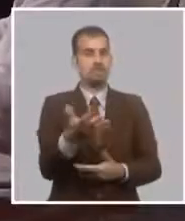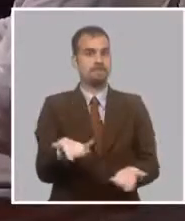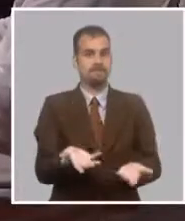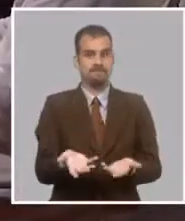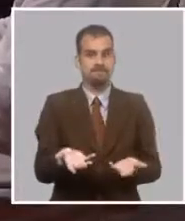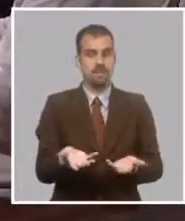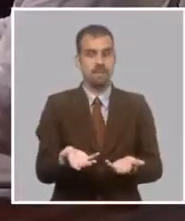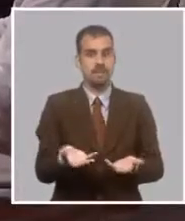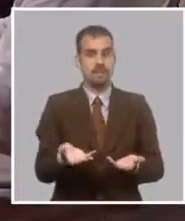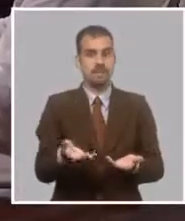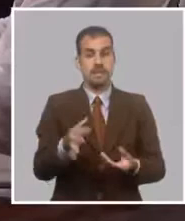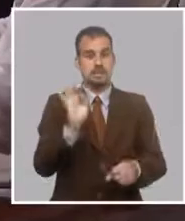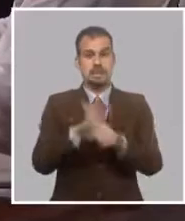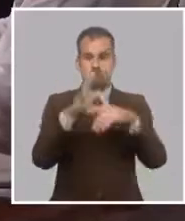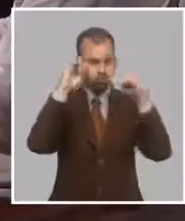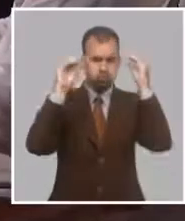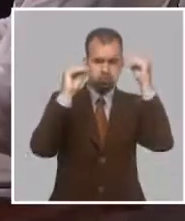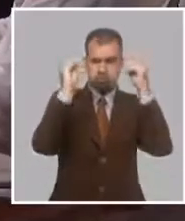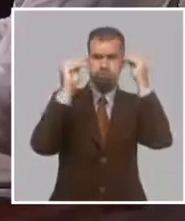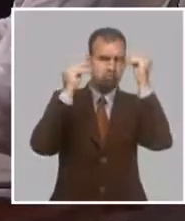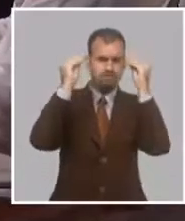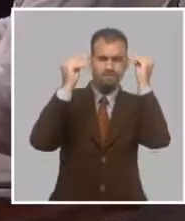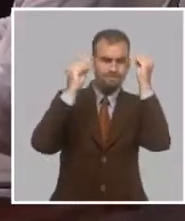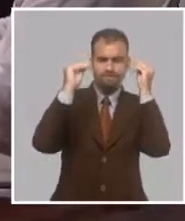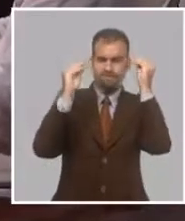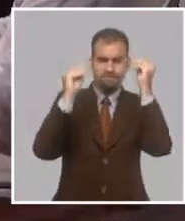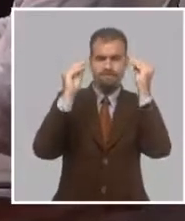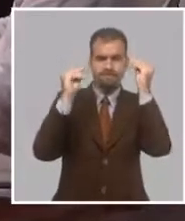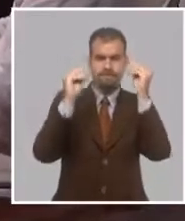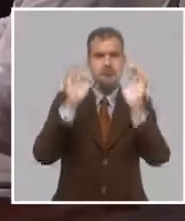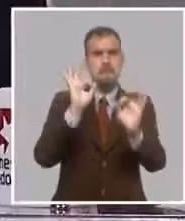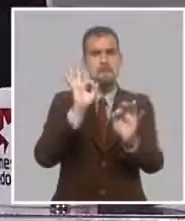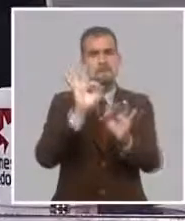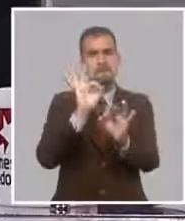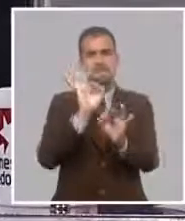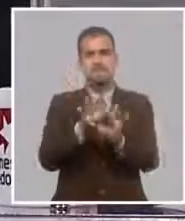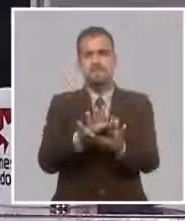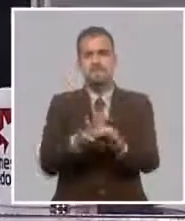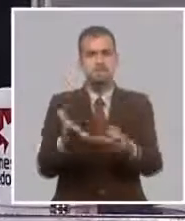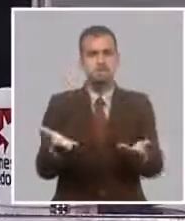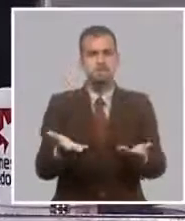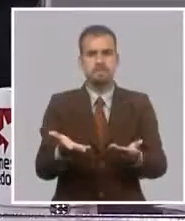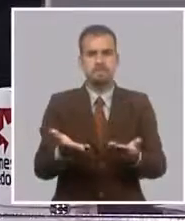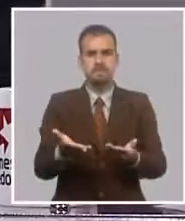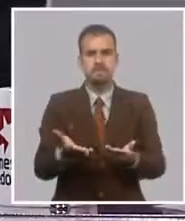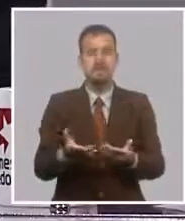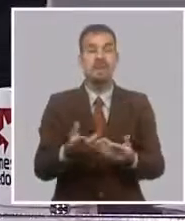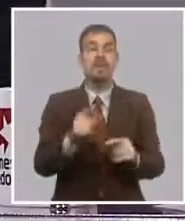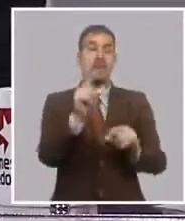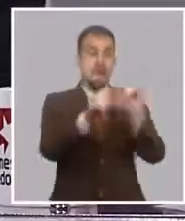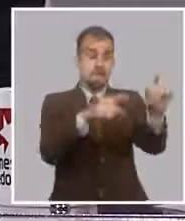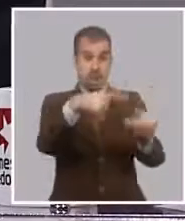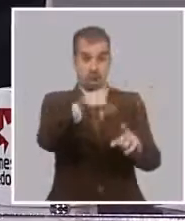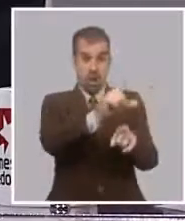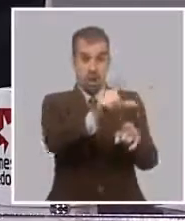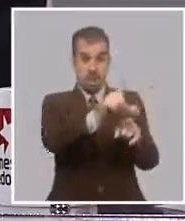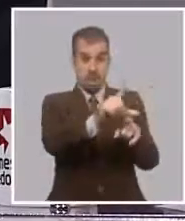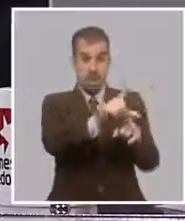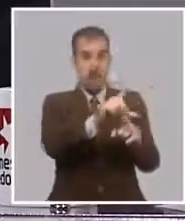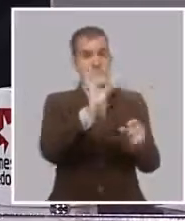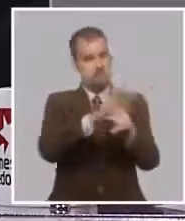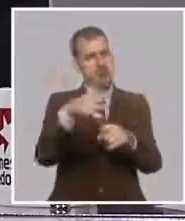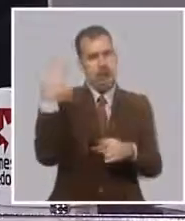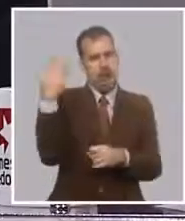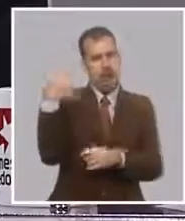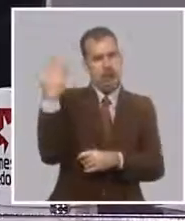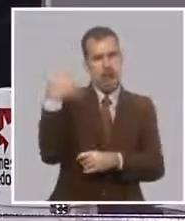a una serie de planteamientos de inconformidad por parte de ellos porque realmente